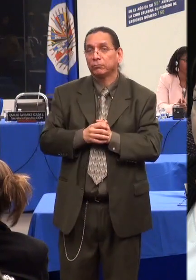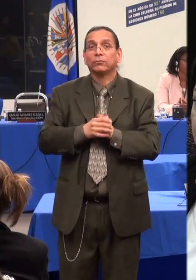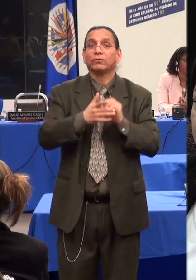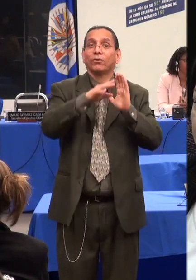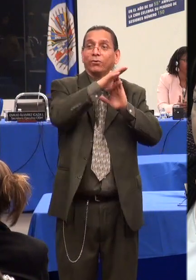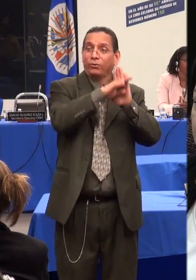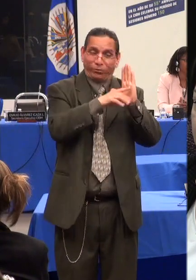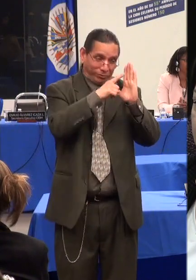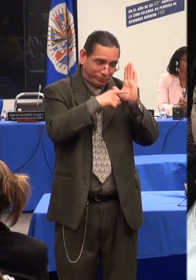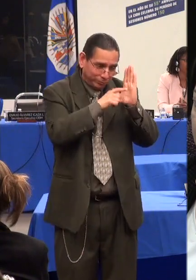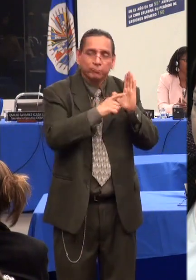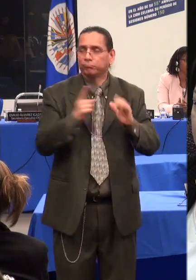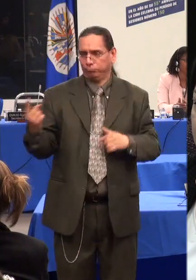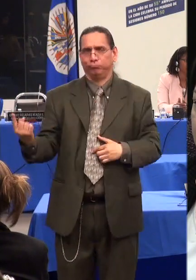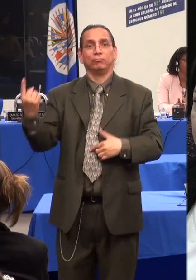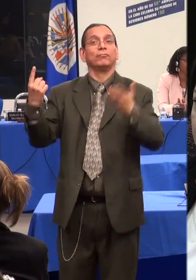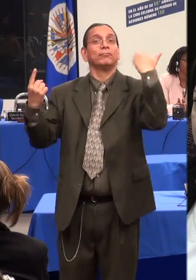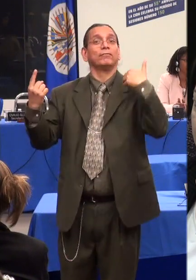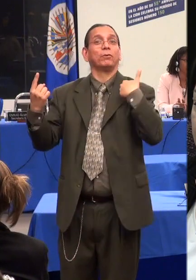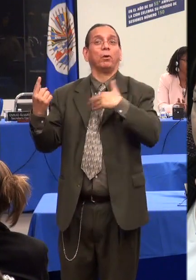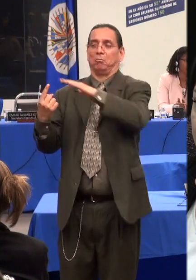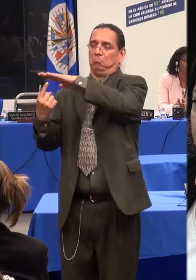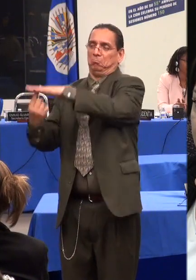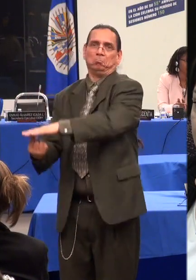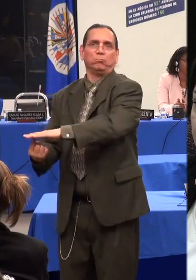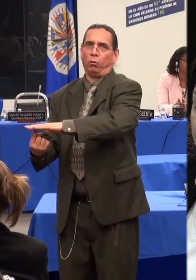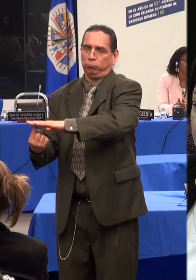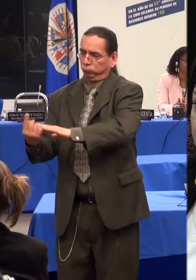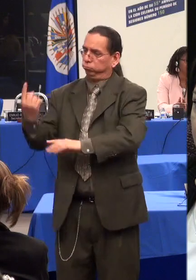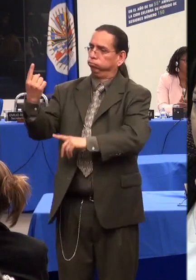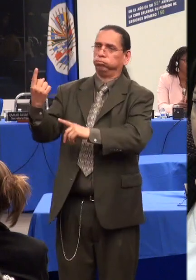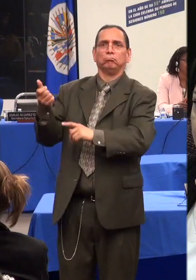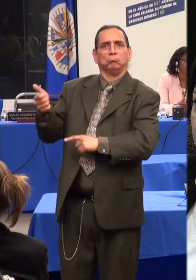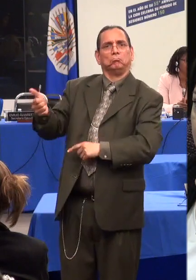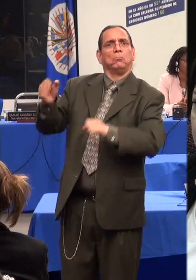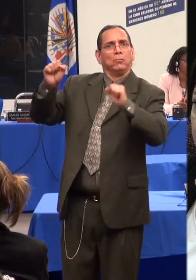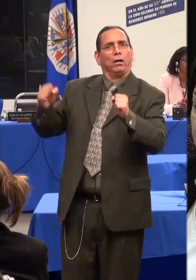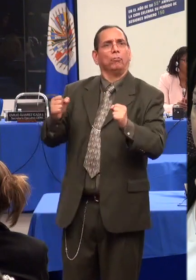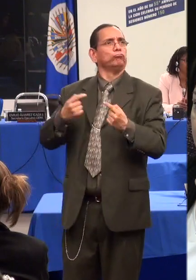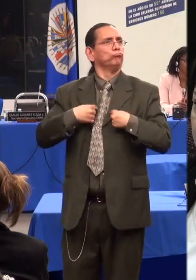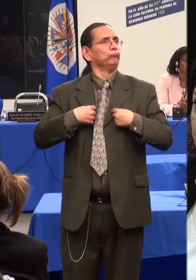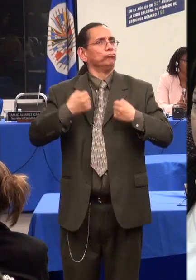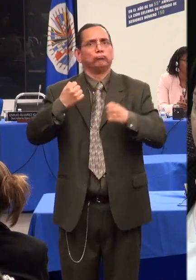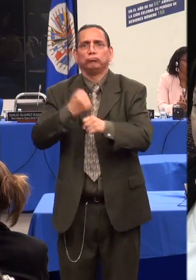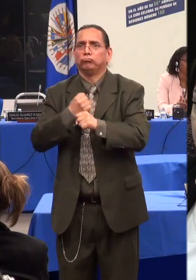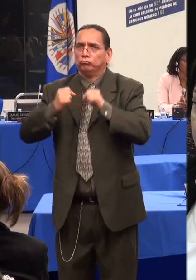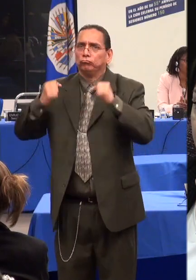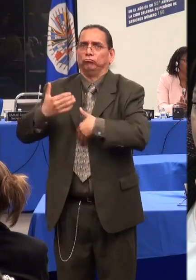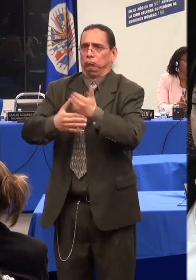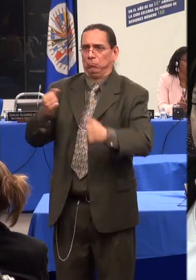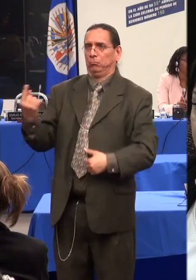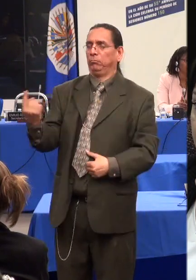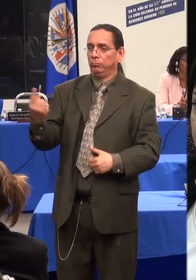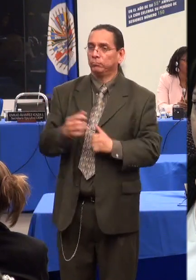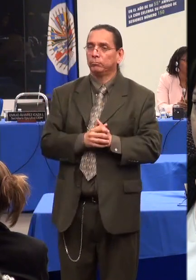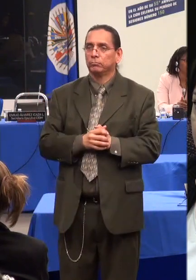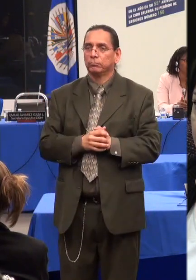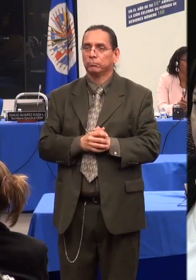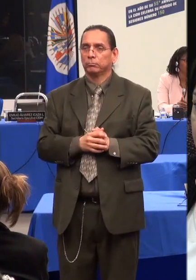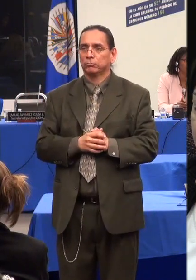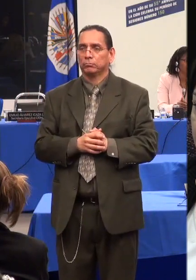discriminación respecto de personas con discapacidad y para aplicar efectiva y realmente la Convención